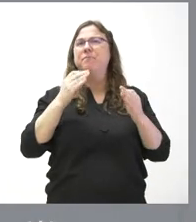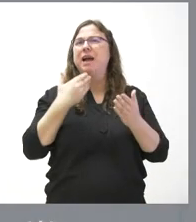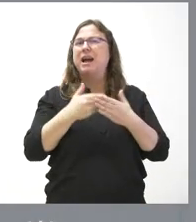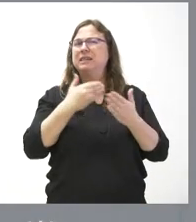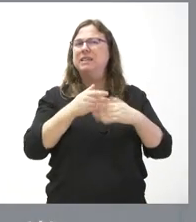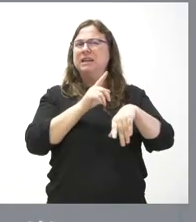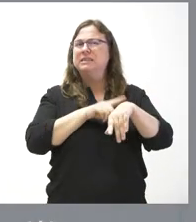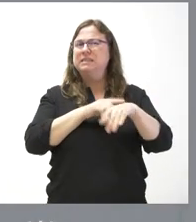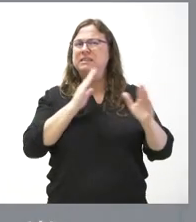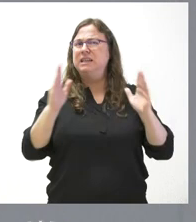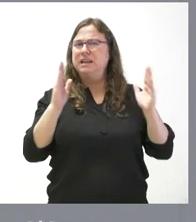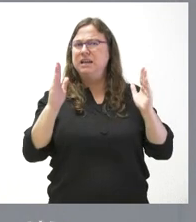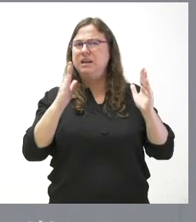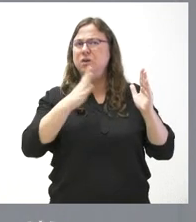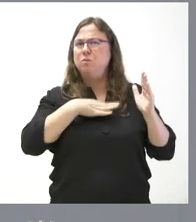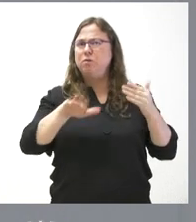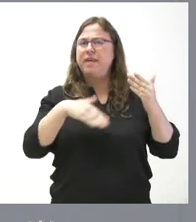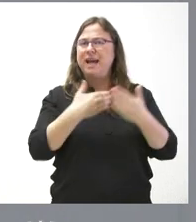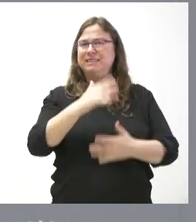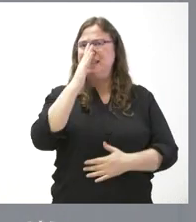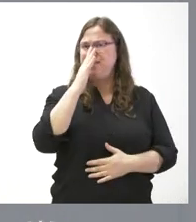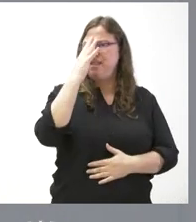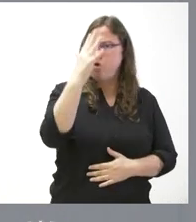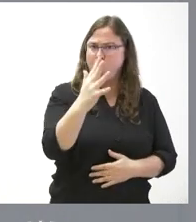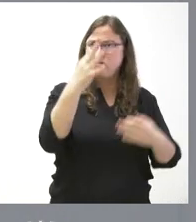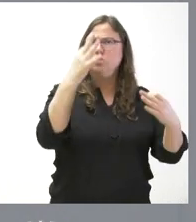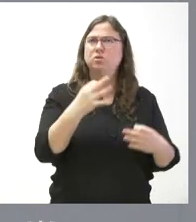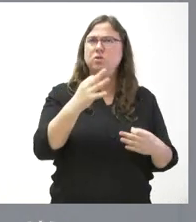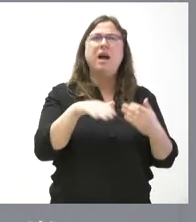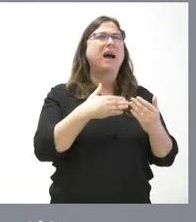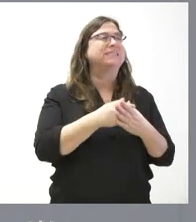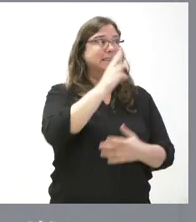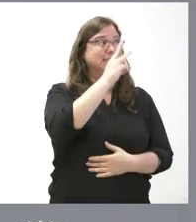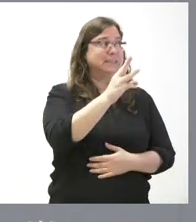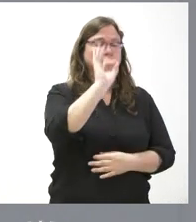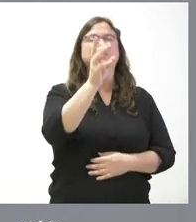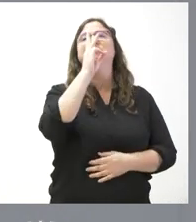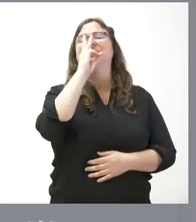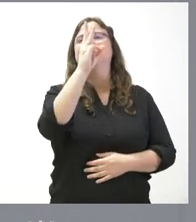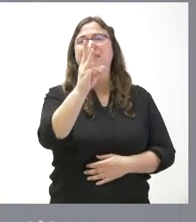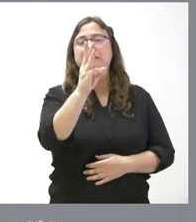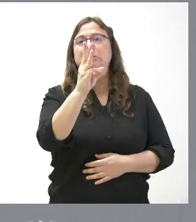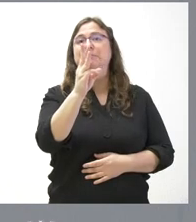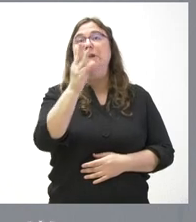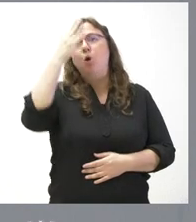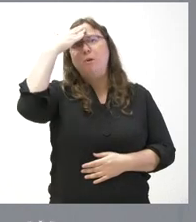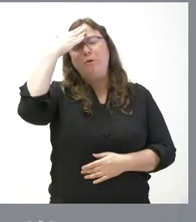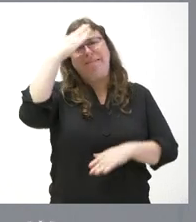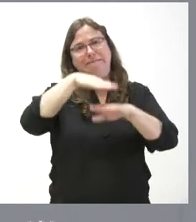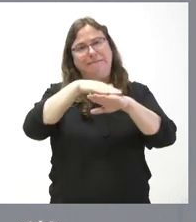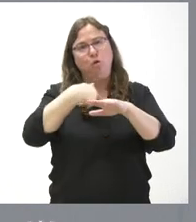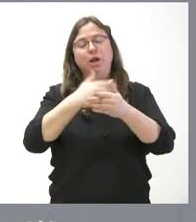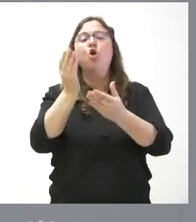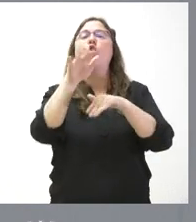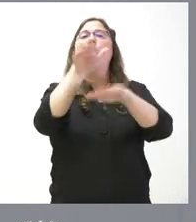determinado, me parece que puede llegar hasta los cinco años o hasta los tres años, pero no quiero tampoco hablar de memoria porque vienen en la